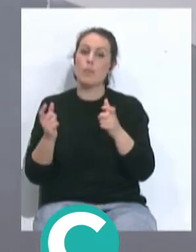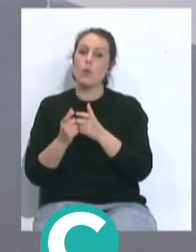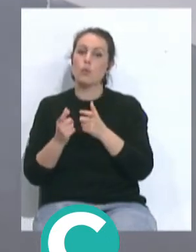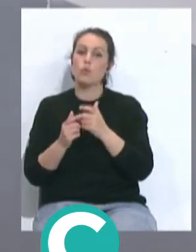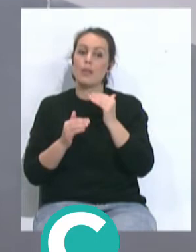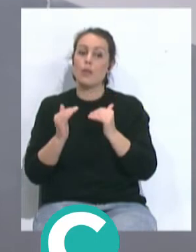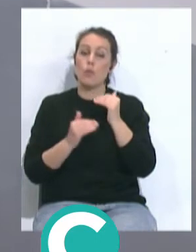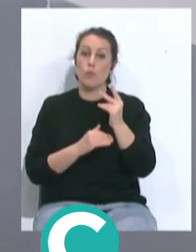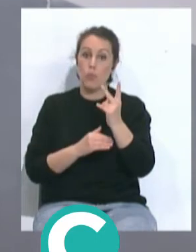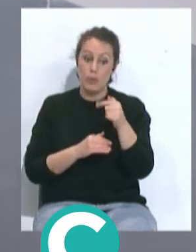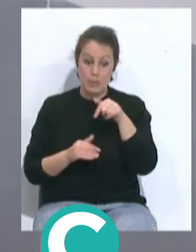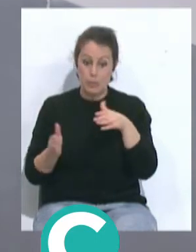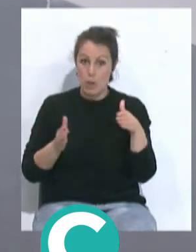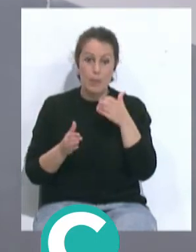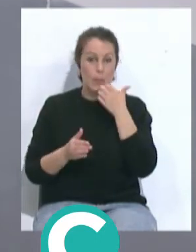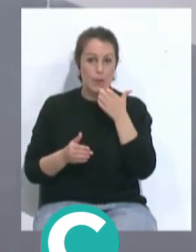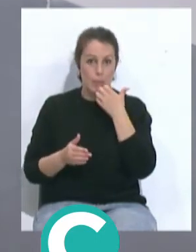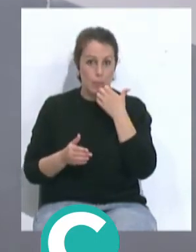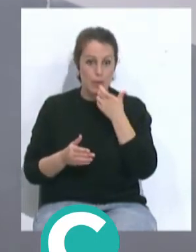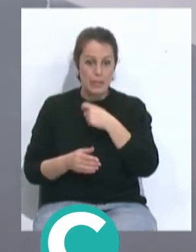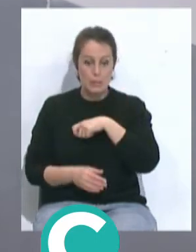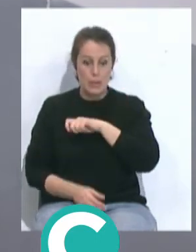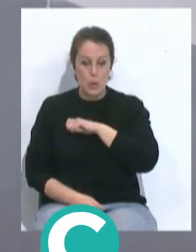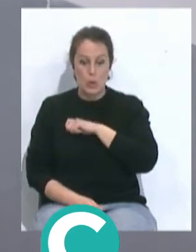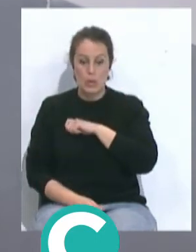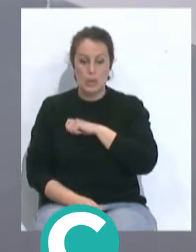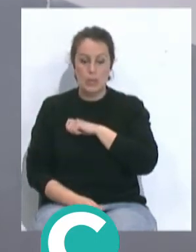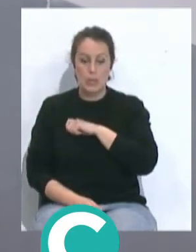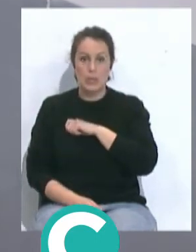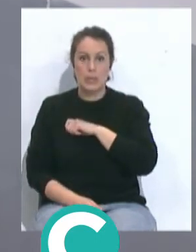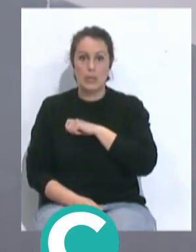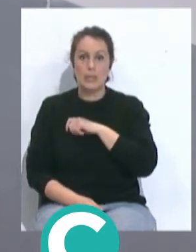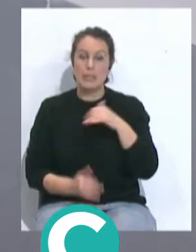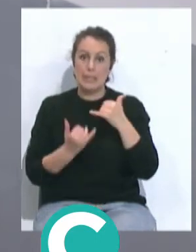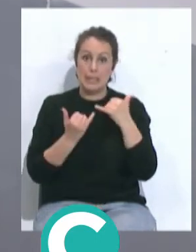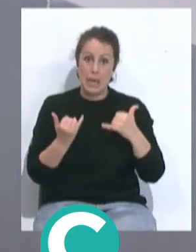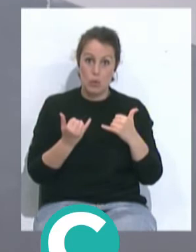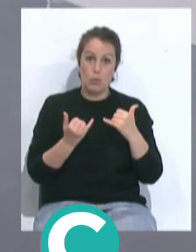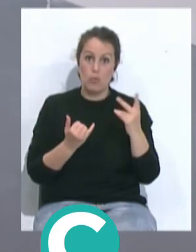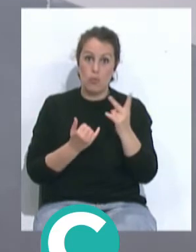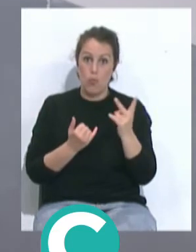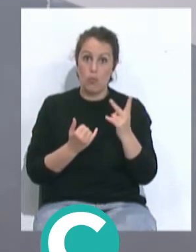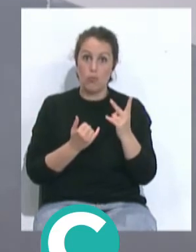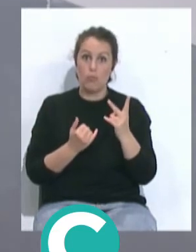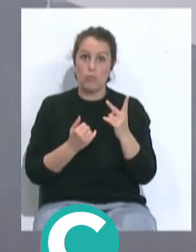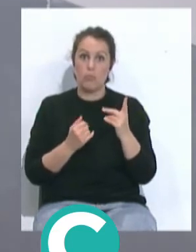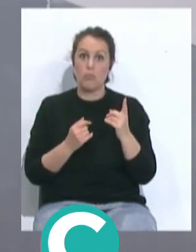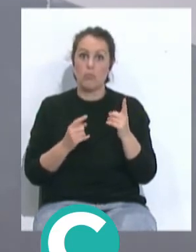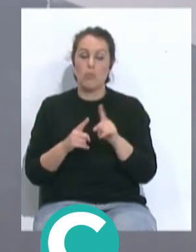ascendidos esta temporada, como son el Español y el Rayo Vallecano, que